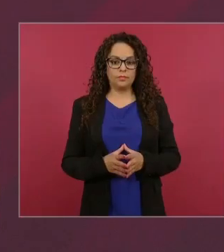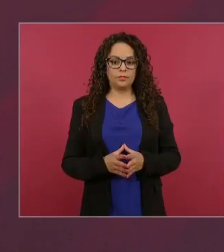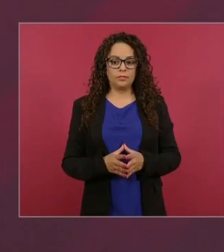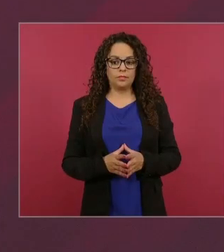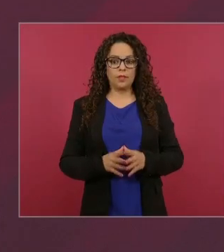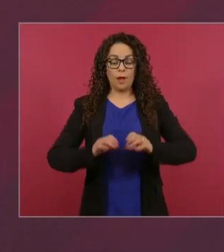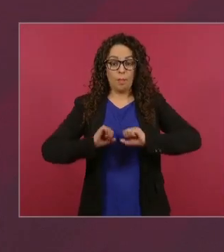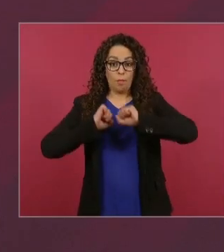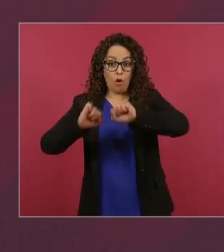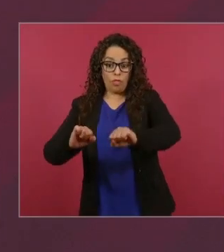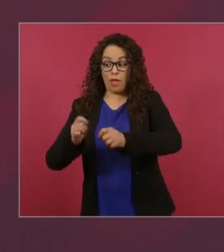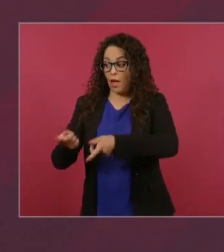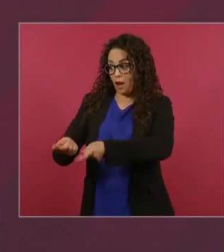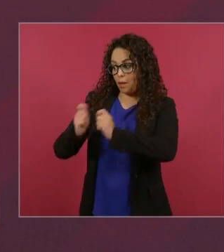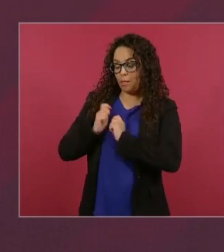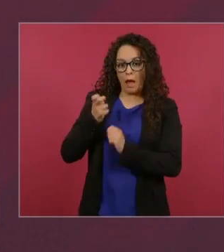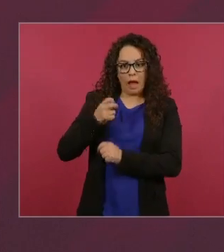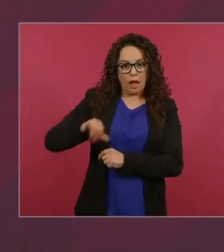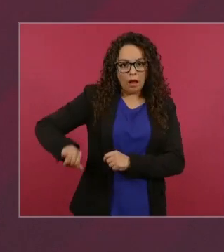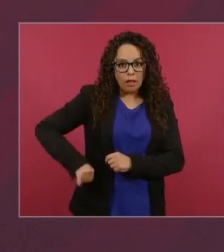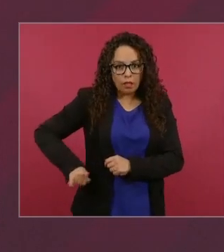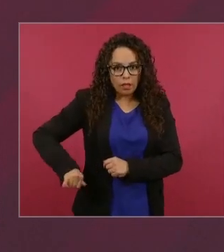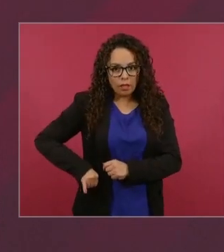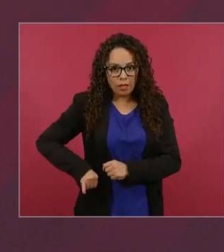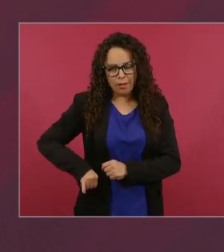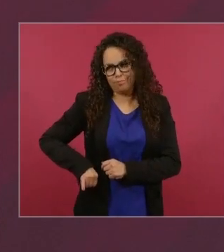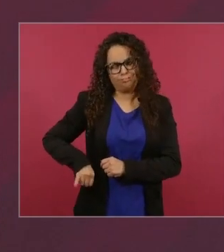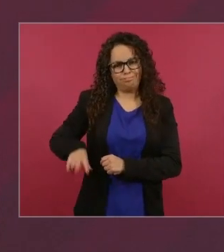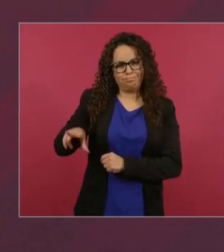la política es un imperativo ético